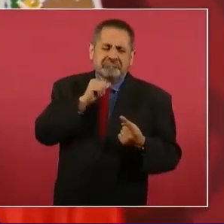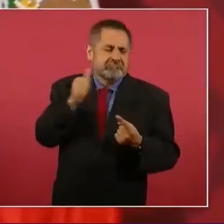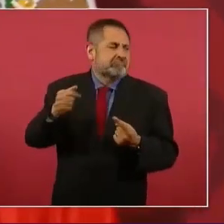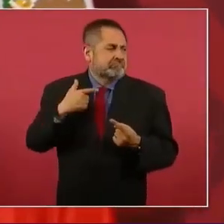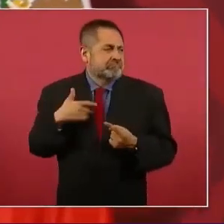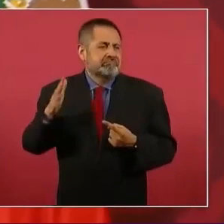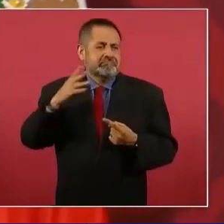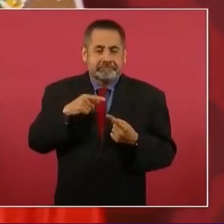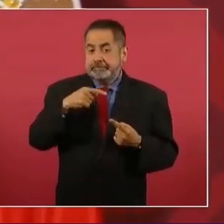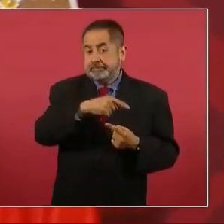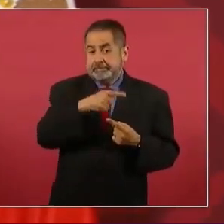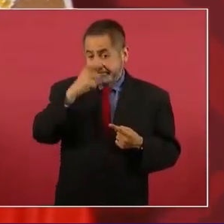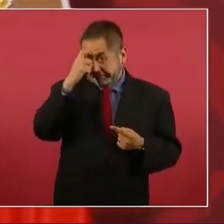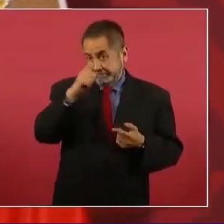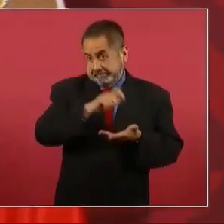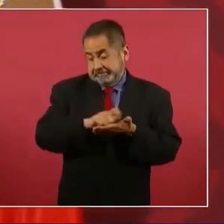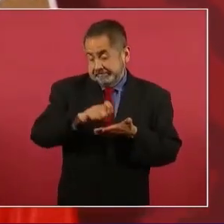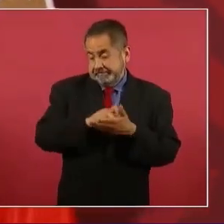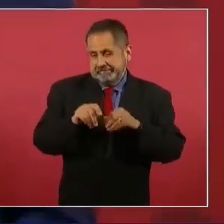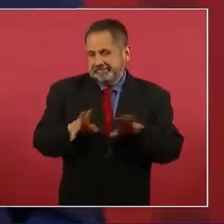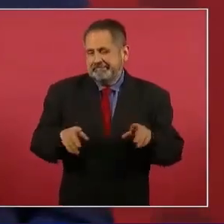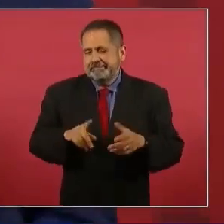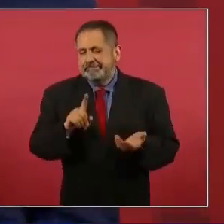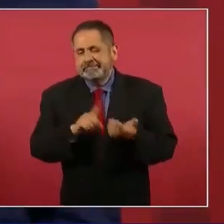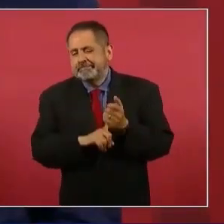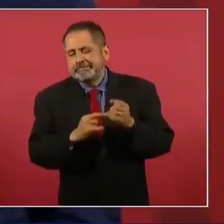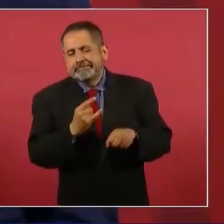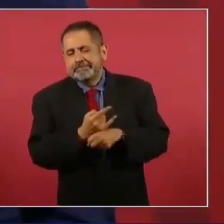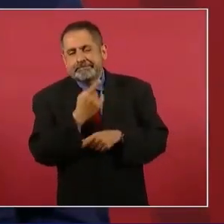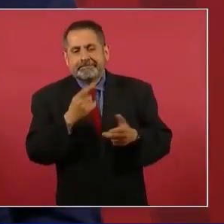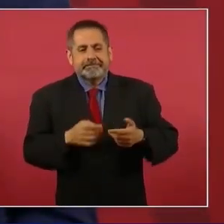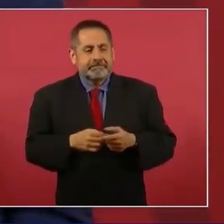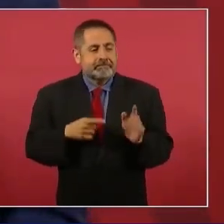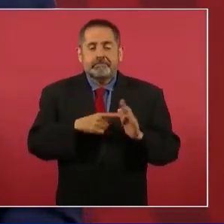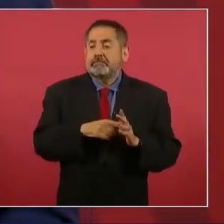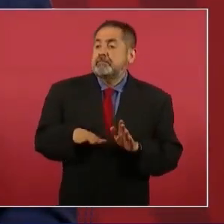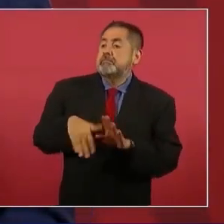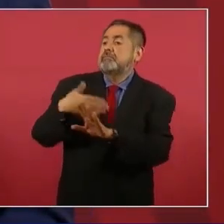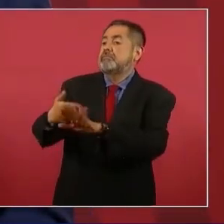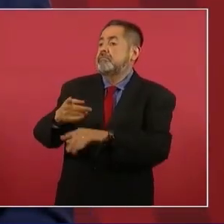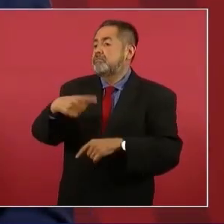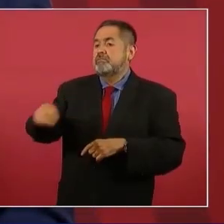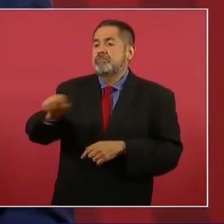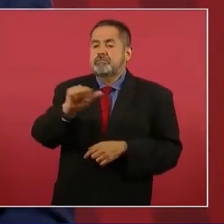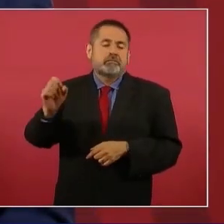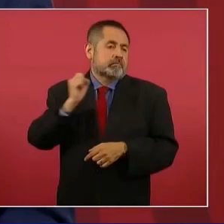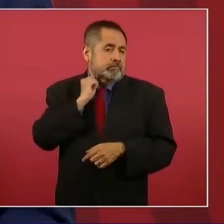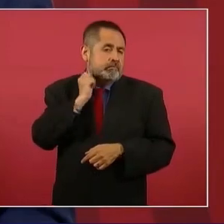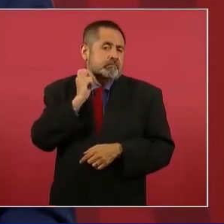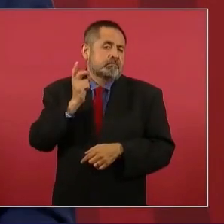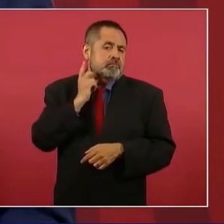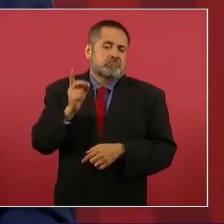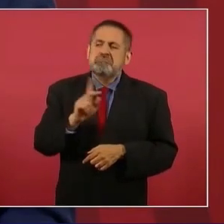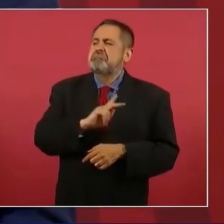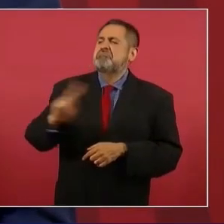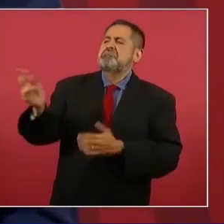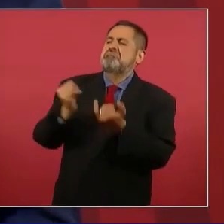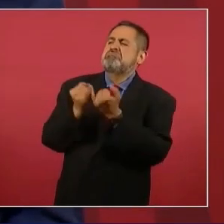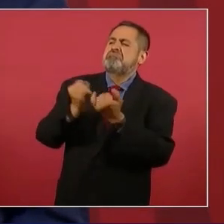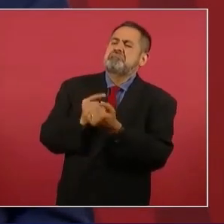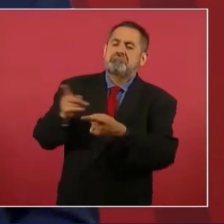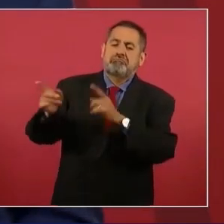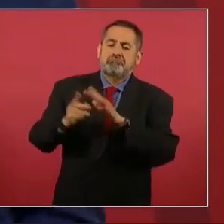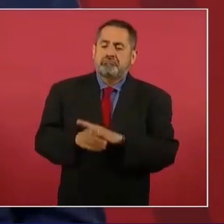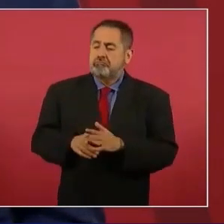de legisladores, los